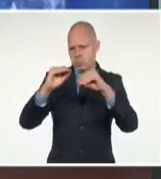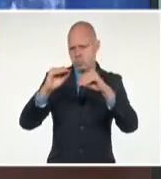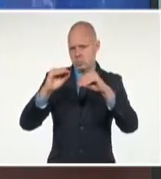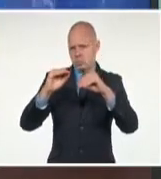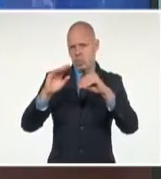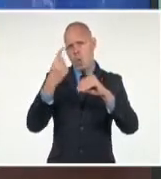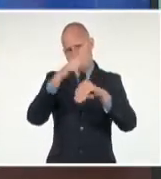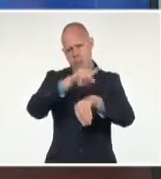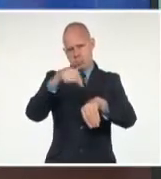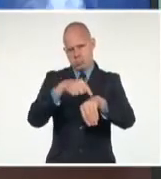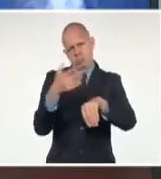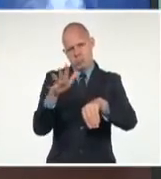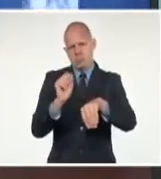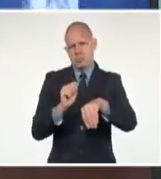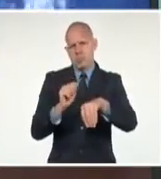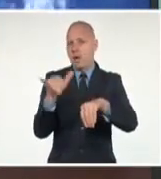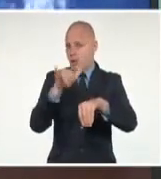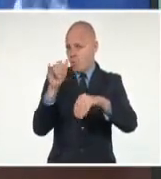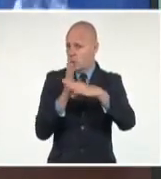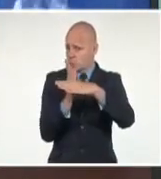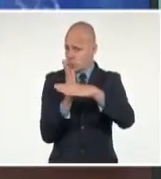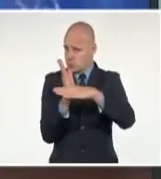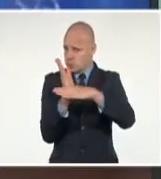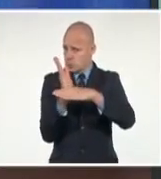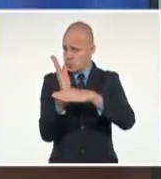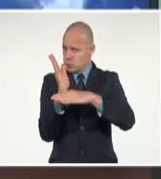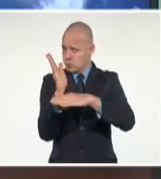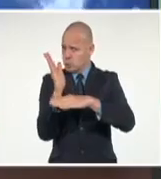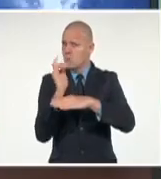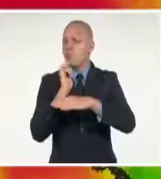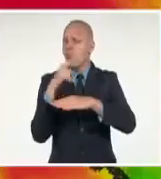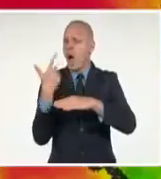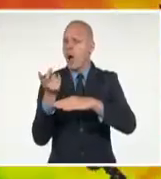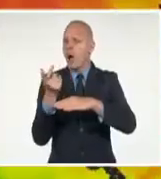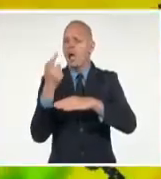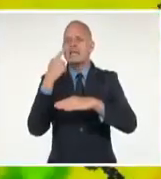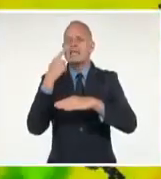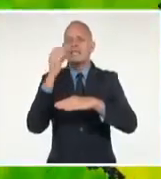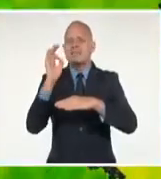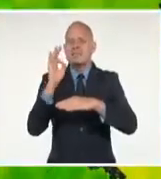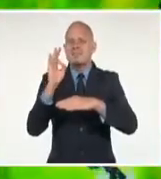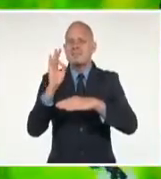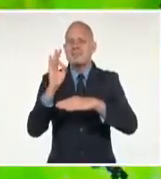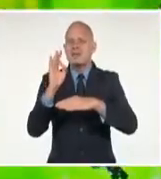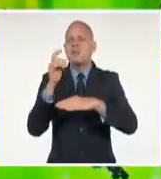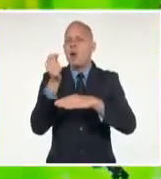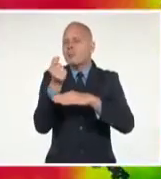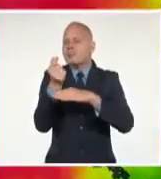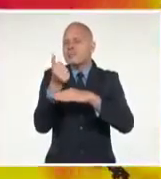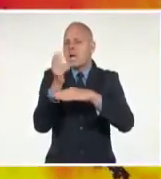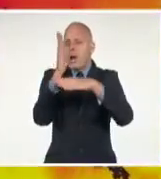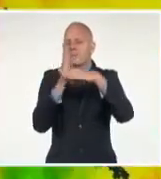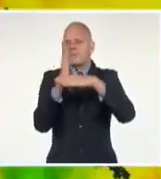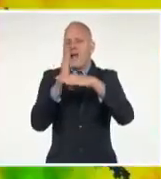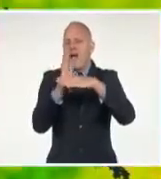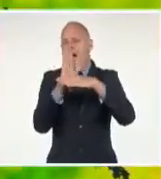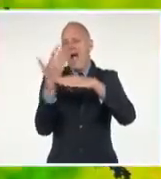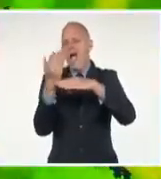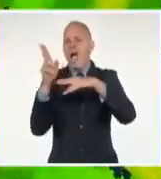estará en un punto entre el límite, entre la provincia de La Habana